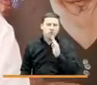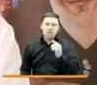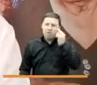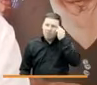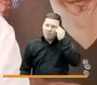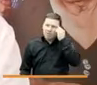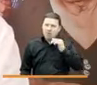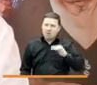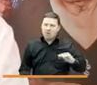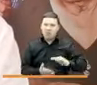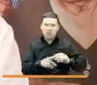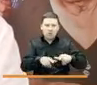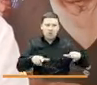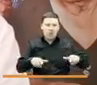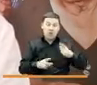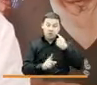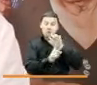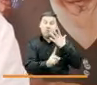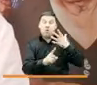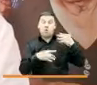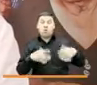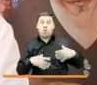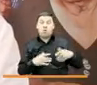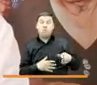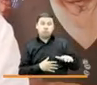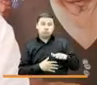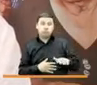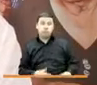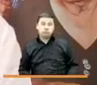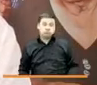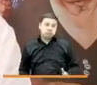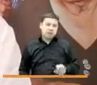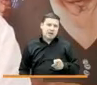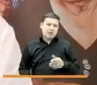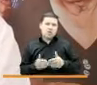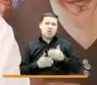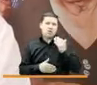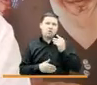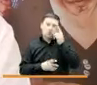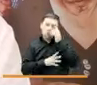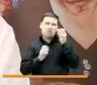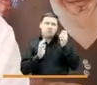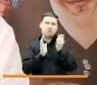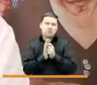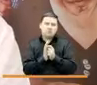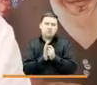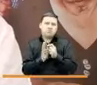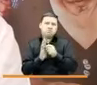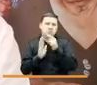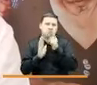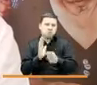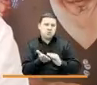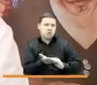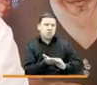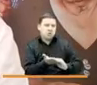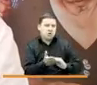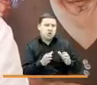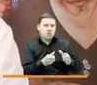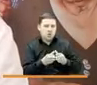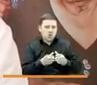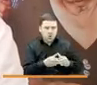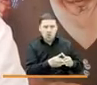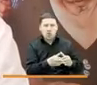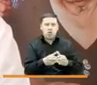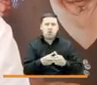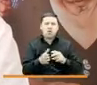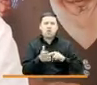pensar que esto tuviera una magnitud tan grande y de ahí empieza el sueño medidas de reparación colectiva dentro